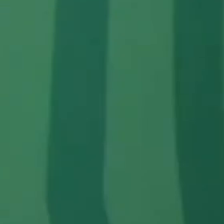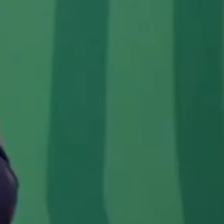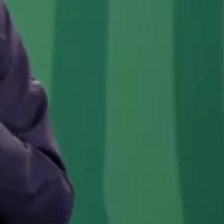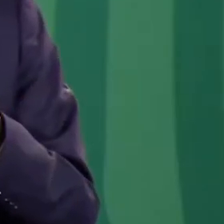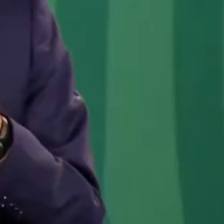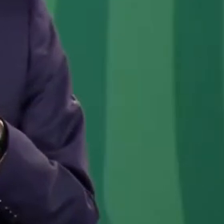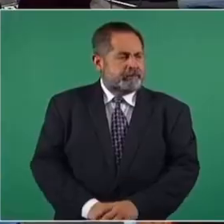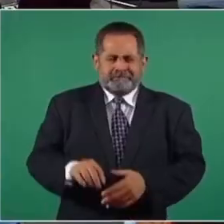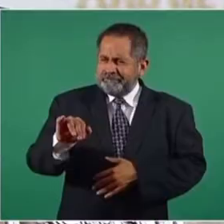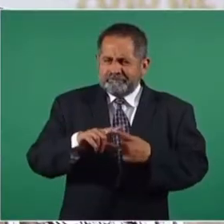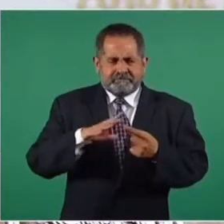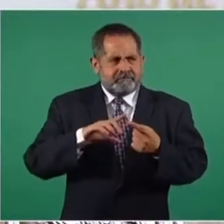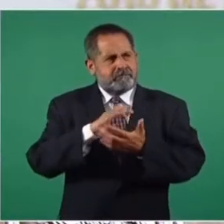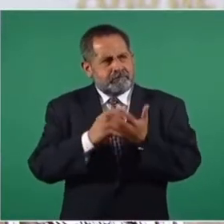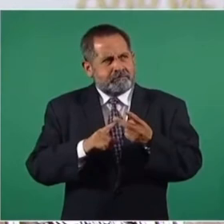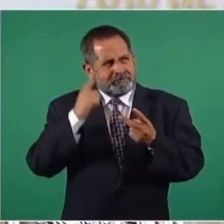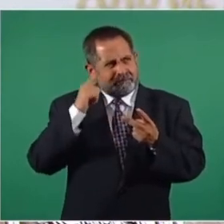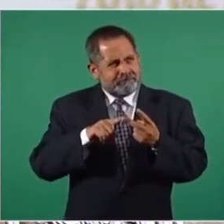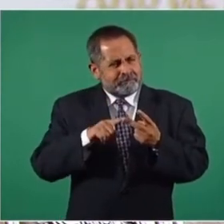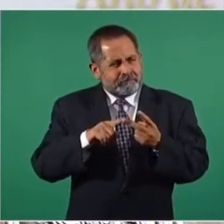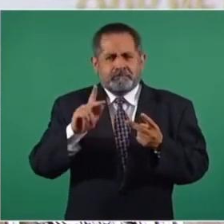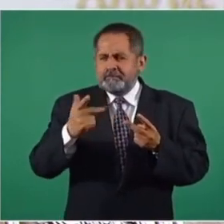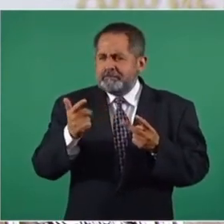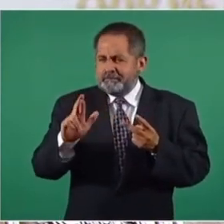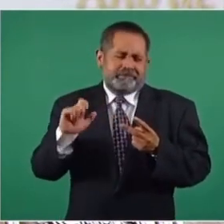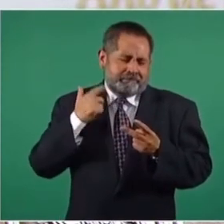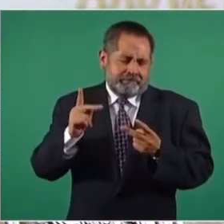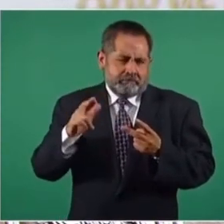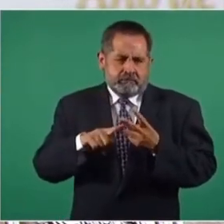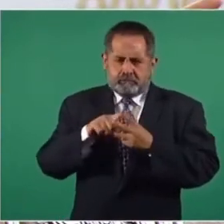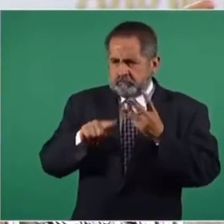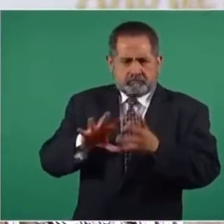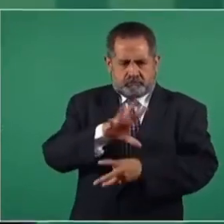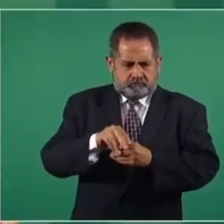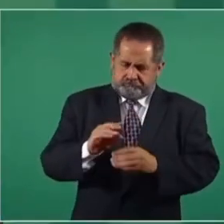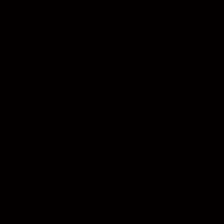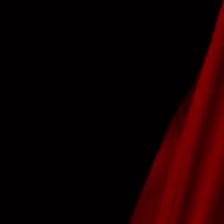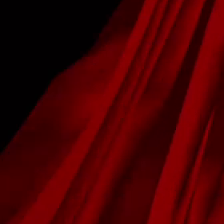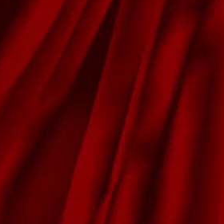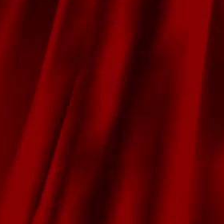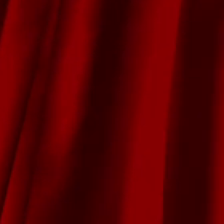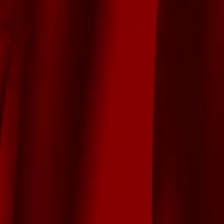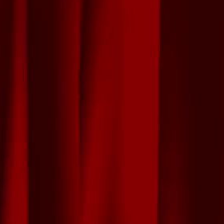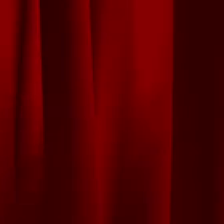básicamente de Policía Federal y de la Fiscalía, creo, de la Procuraduría. Todo se va a entregar.